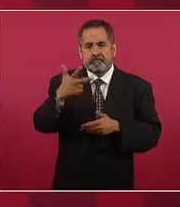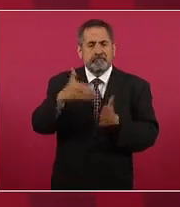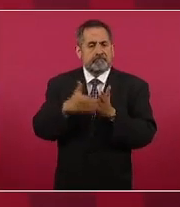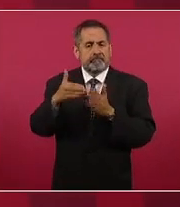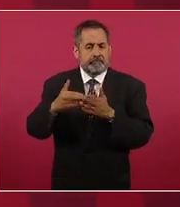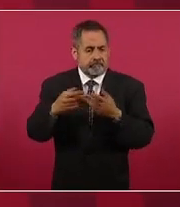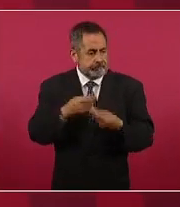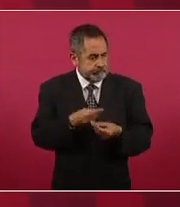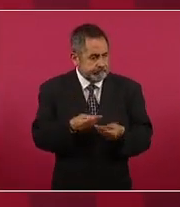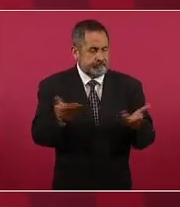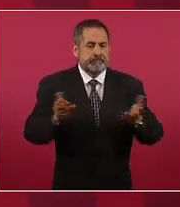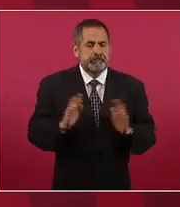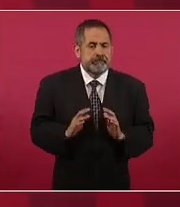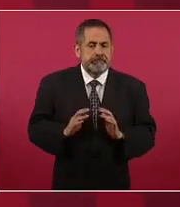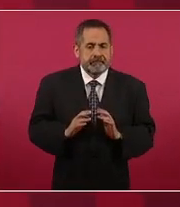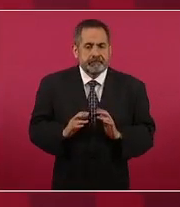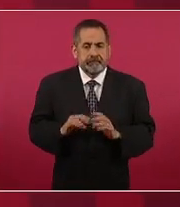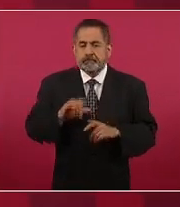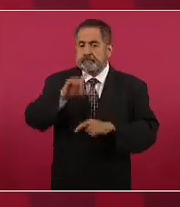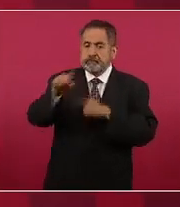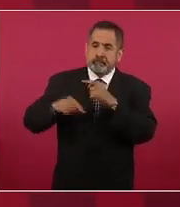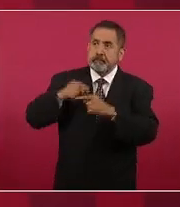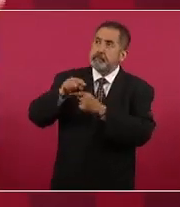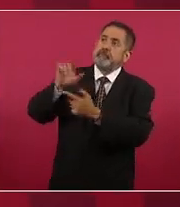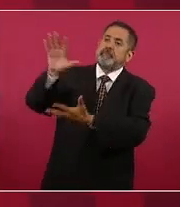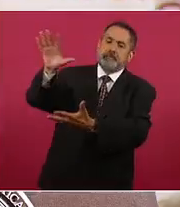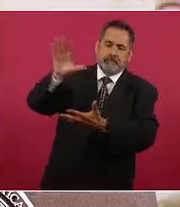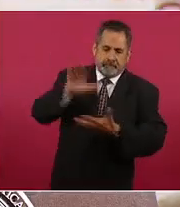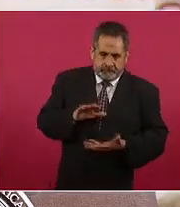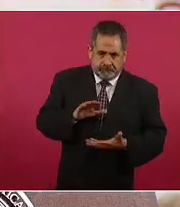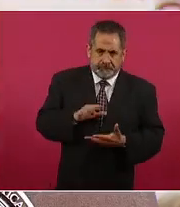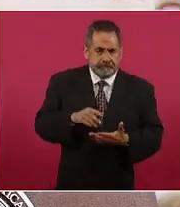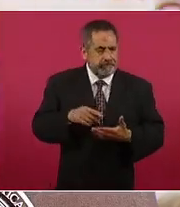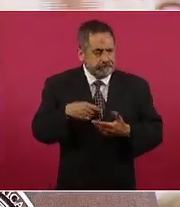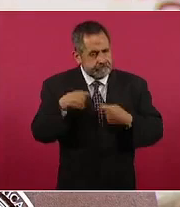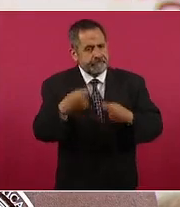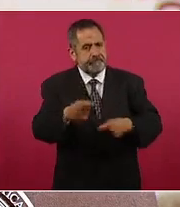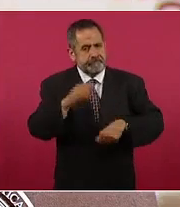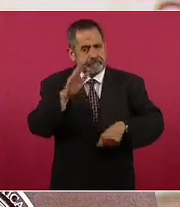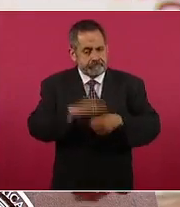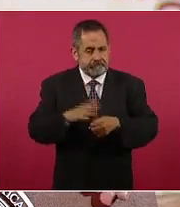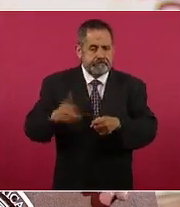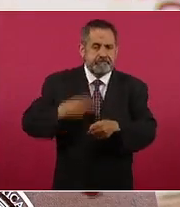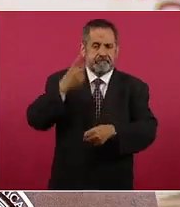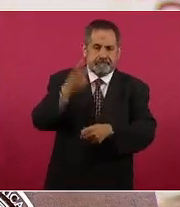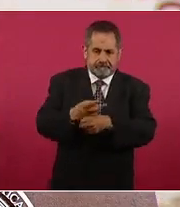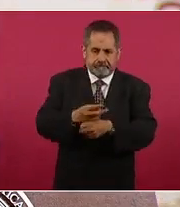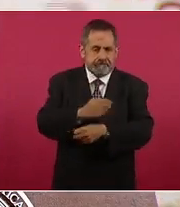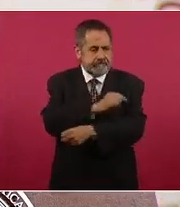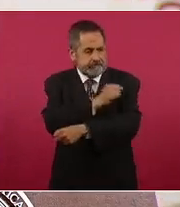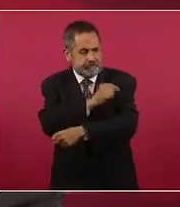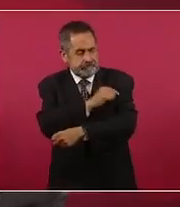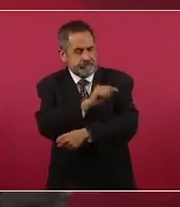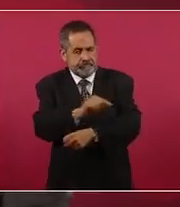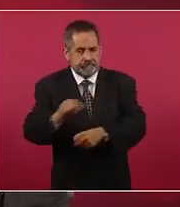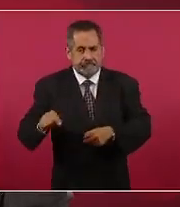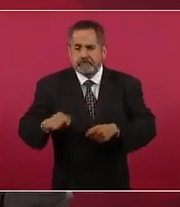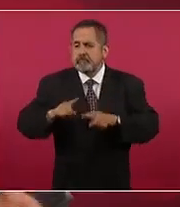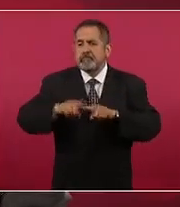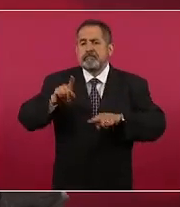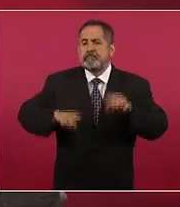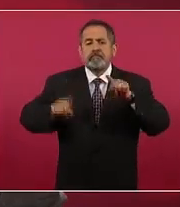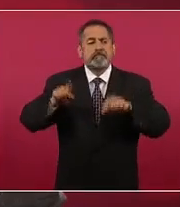y un embarque posterior nos permitirá proteger con la segunda dosis a ellos o de acuerdo al ritmo de